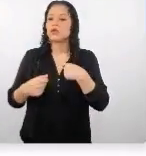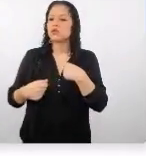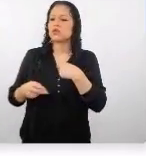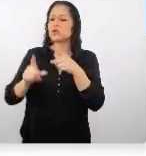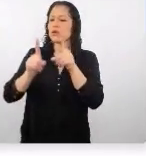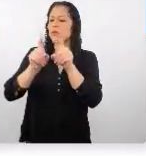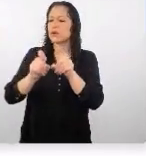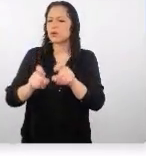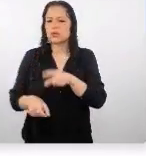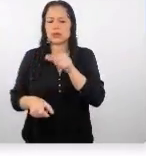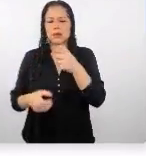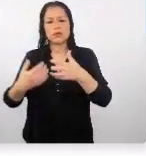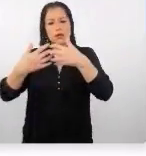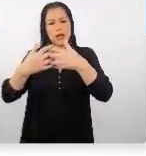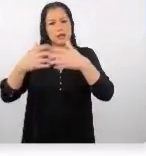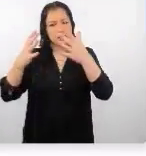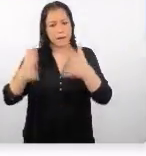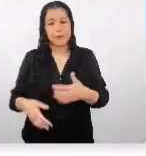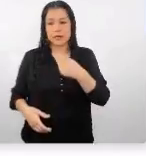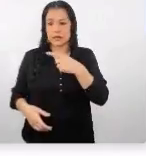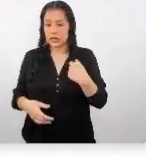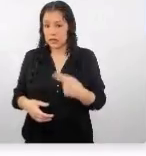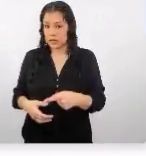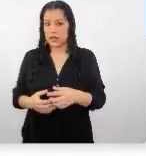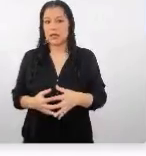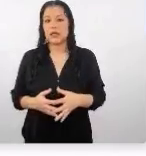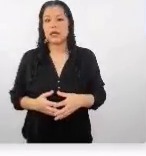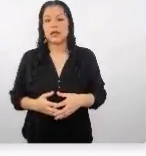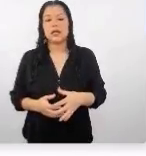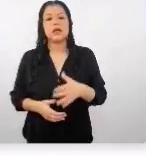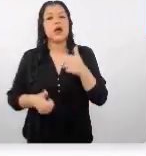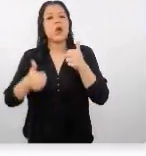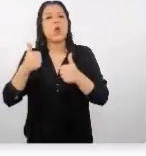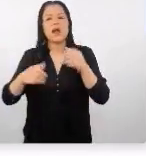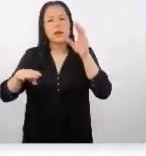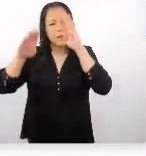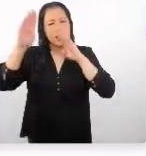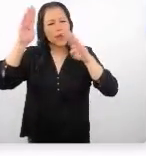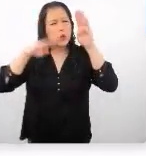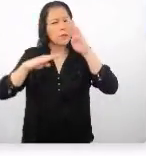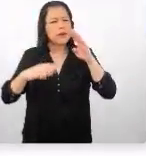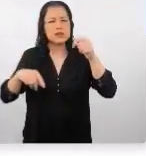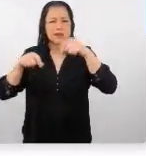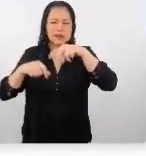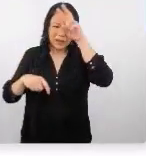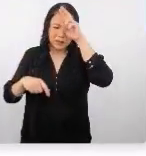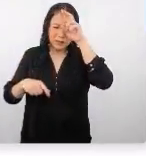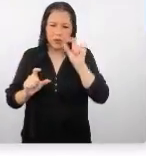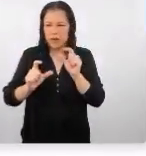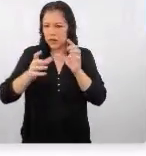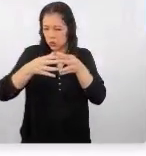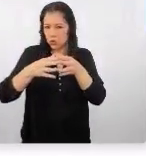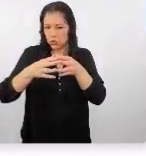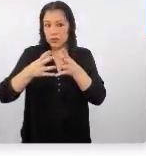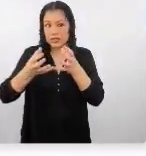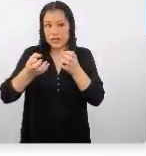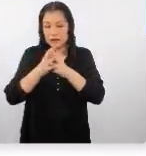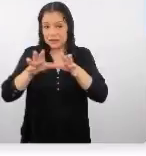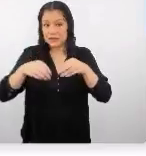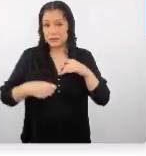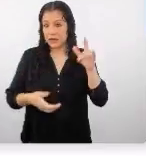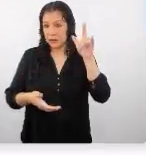a las agencias chinas qué cosas les preocupa sobre Perú para su grupo de viajes para sus clientes